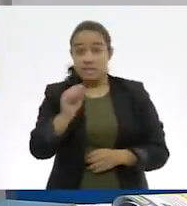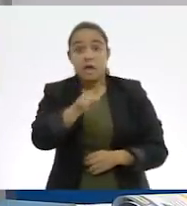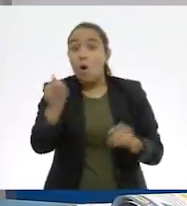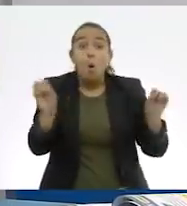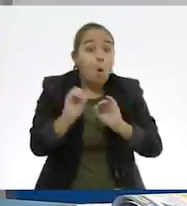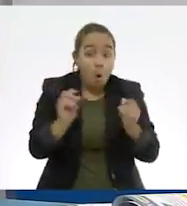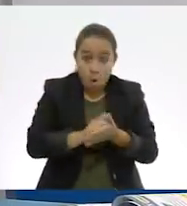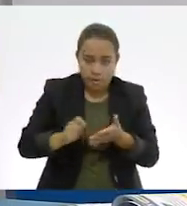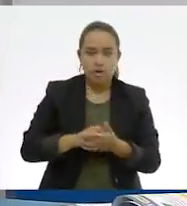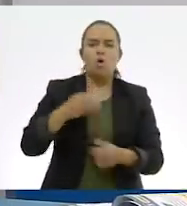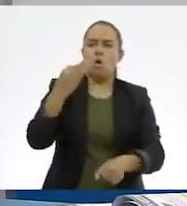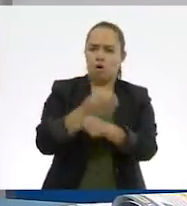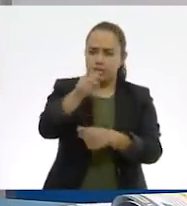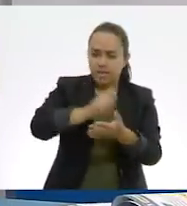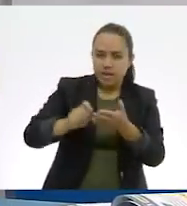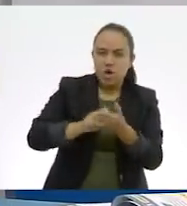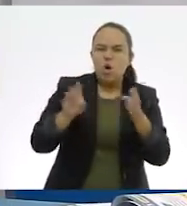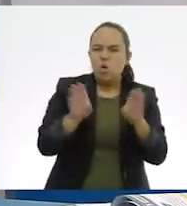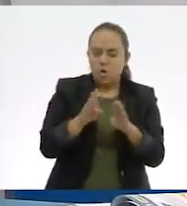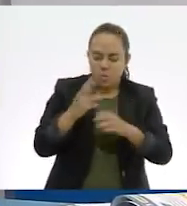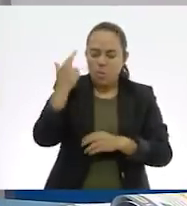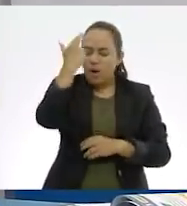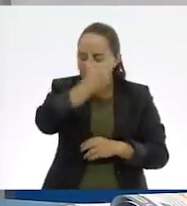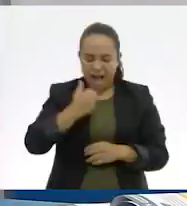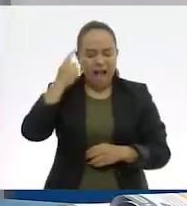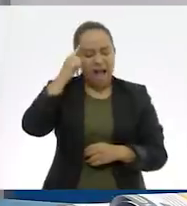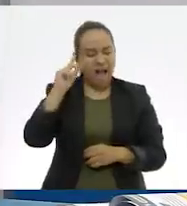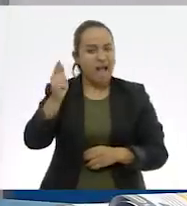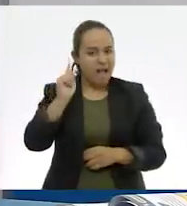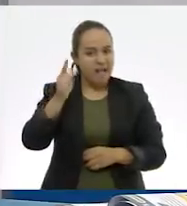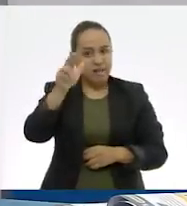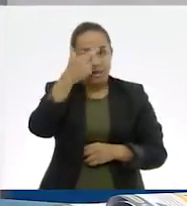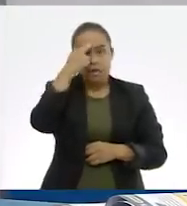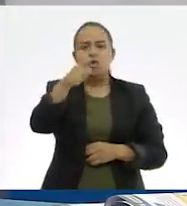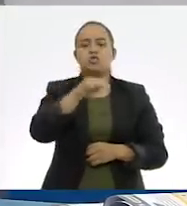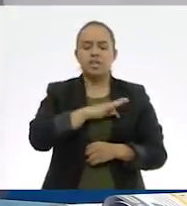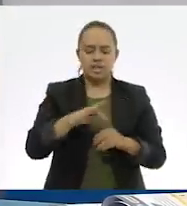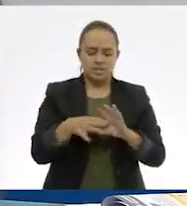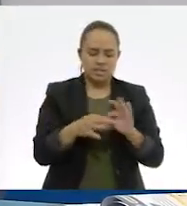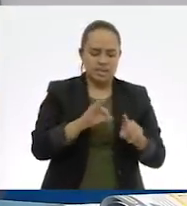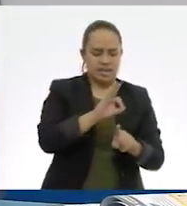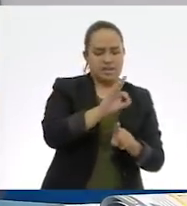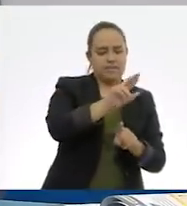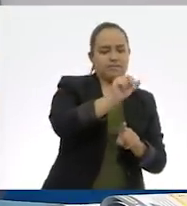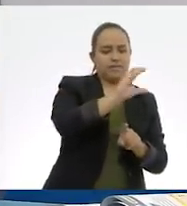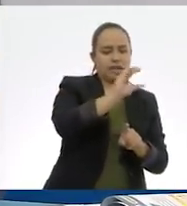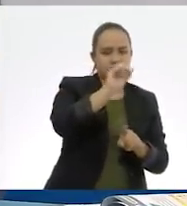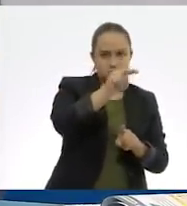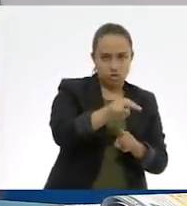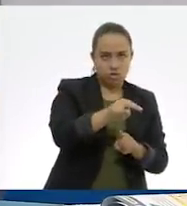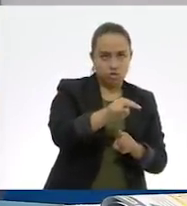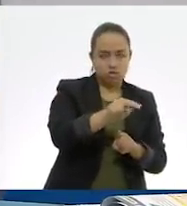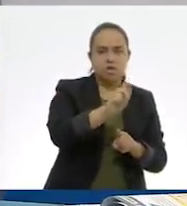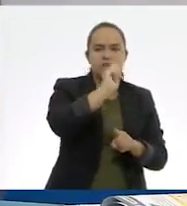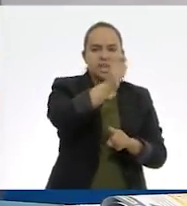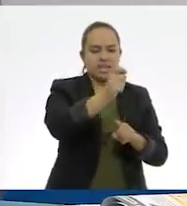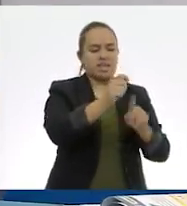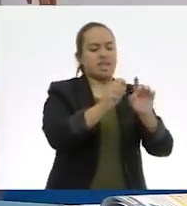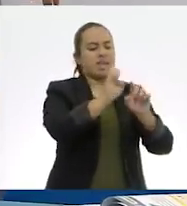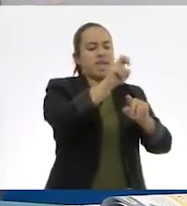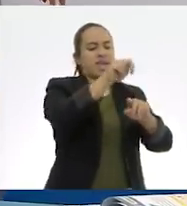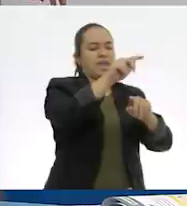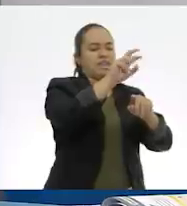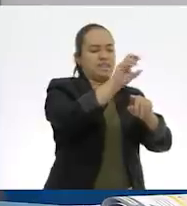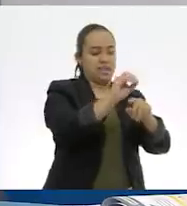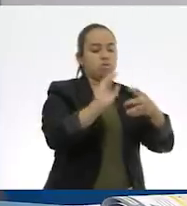momento para hacer este repaso. Y que puedan tener su definición de fracción. Sí. Que es lo que nos resulta de dividir un entero en